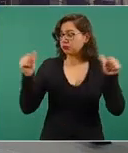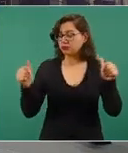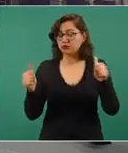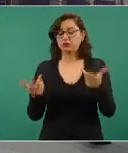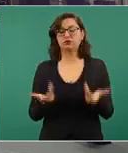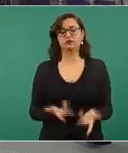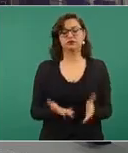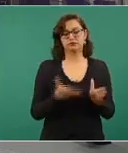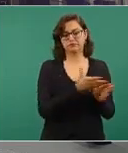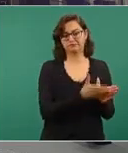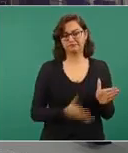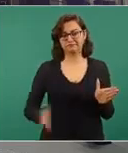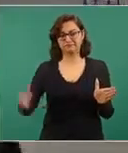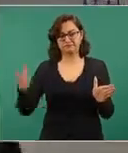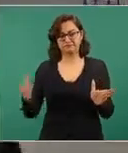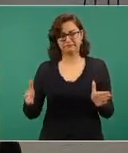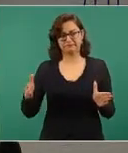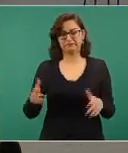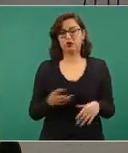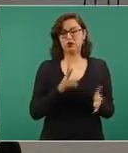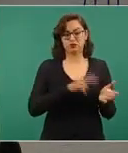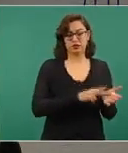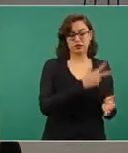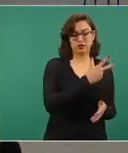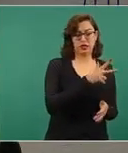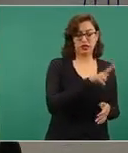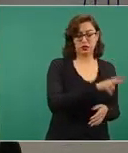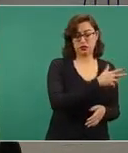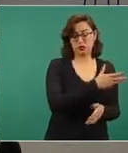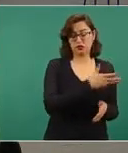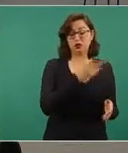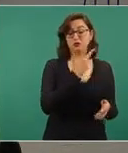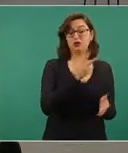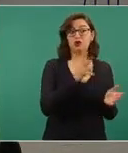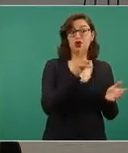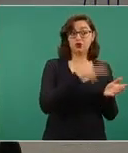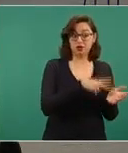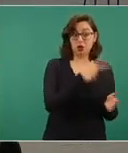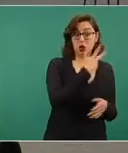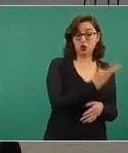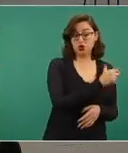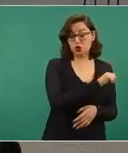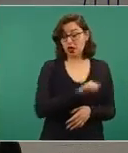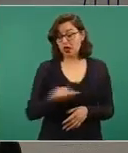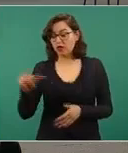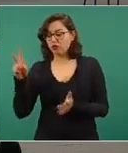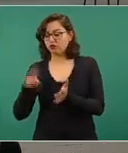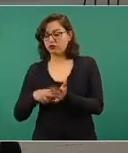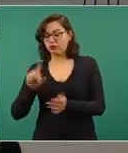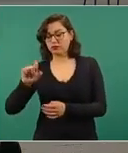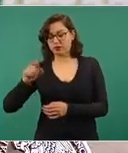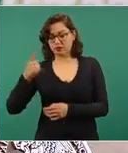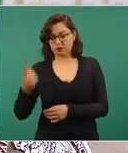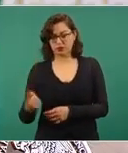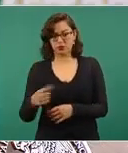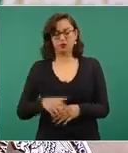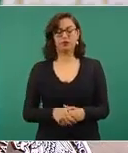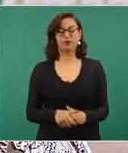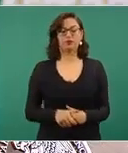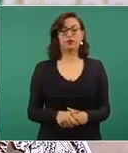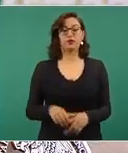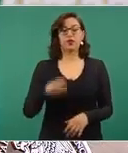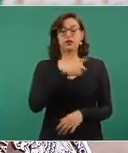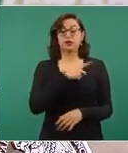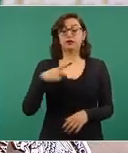de abril del presente año. Cabe destacar, y este es un dato que queremos resaltar, que se ha registrado una disminución